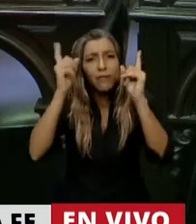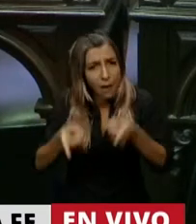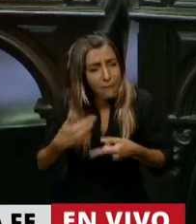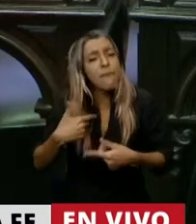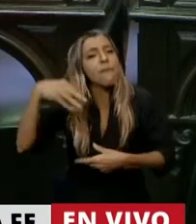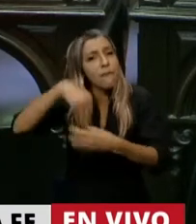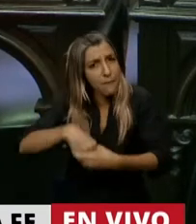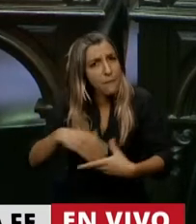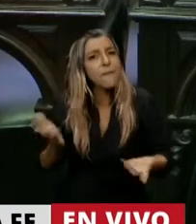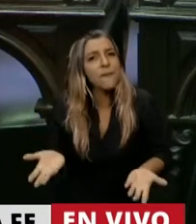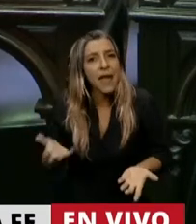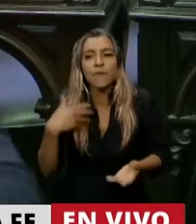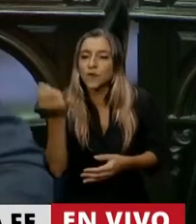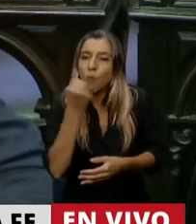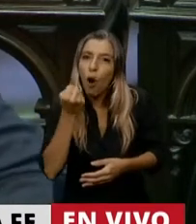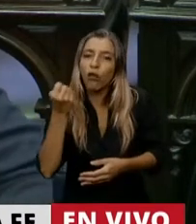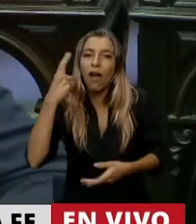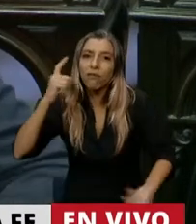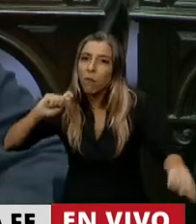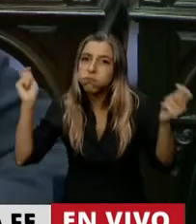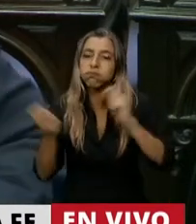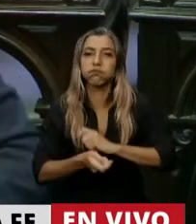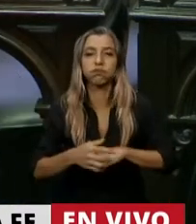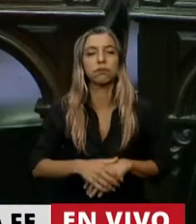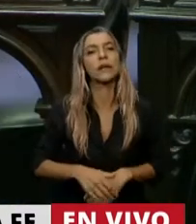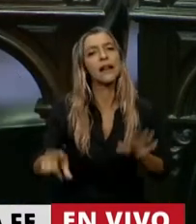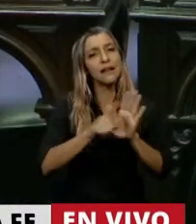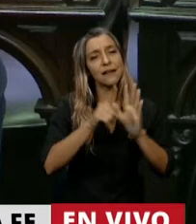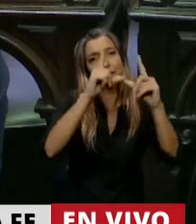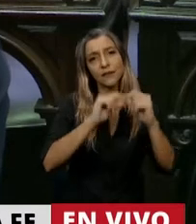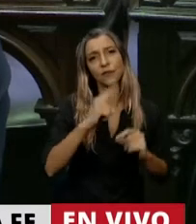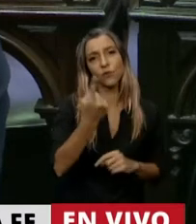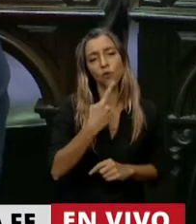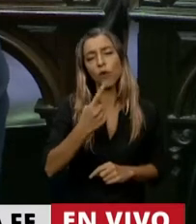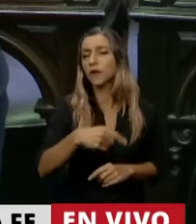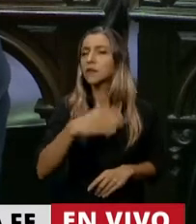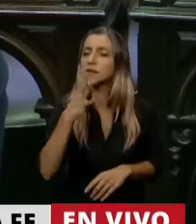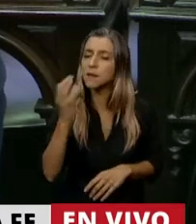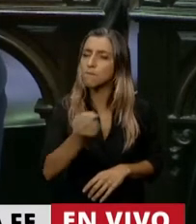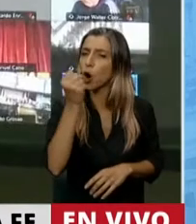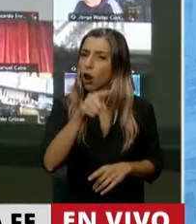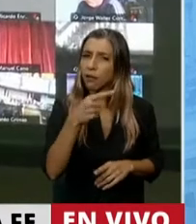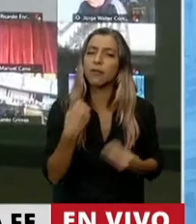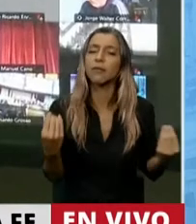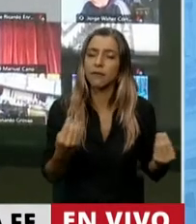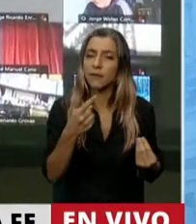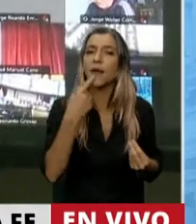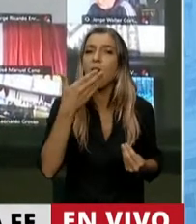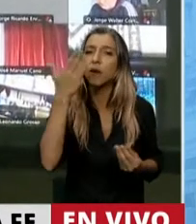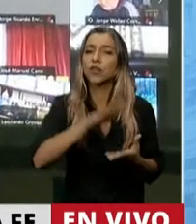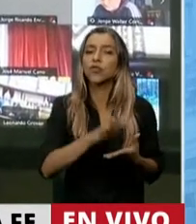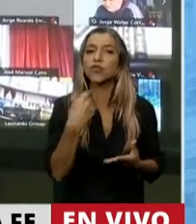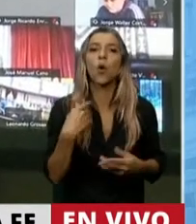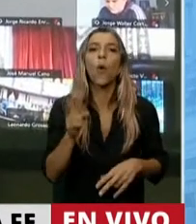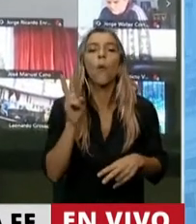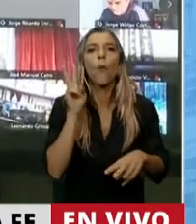lo que estamos discutiendo. Mire, la ley en el artículo 1 dice algo muy importante. Habla de garantizar la formación